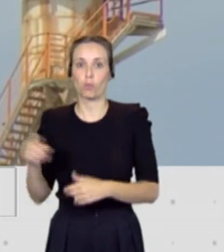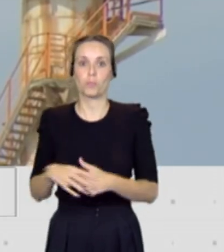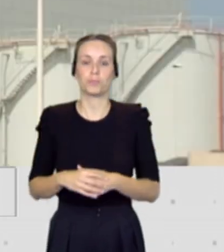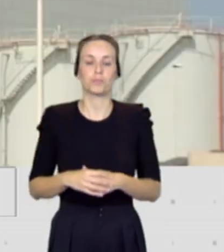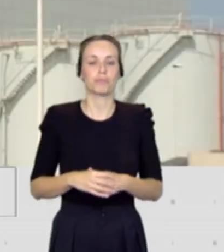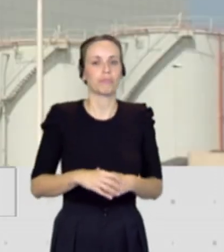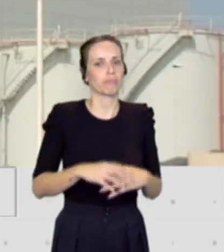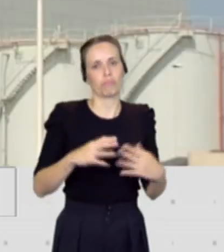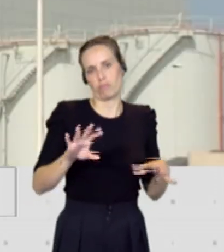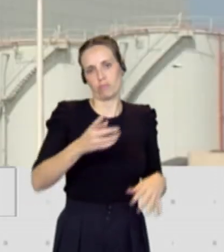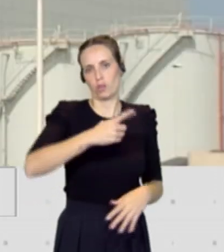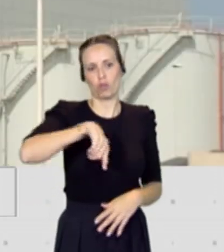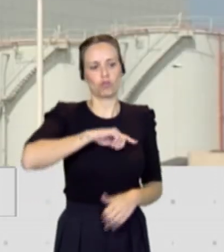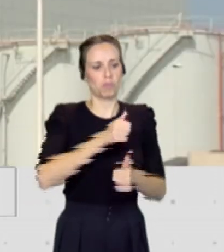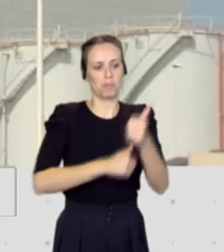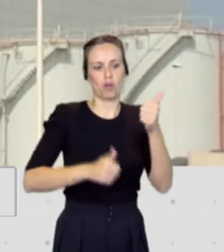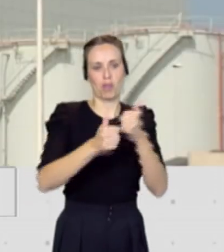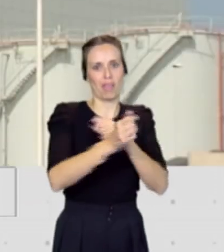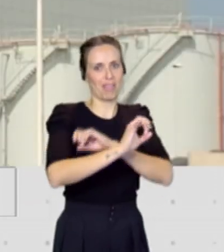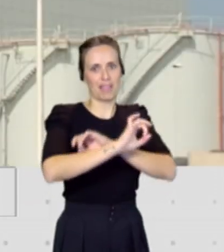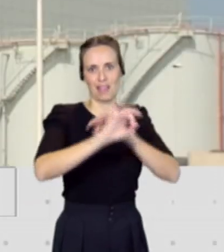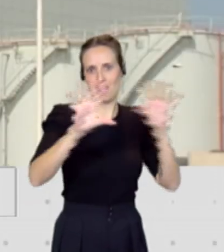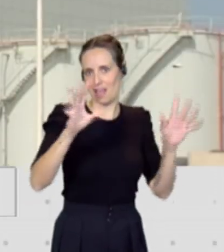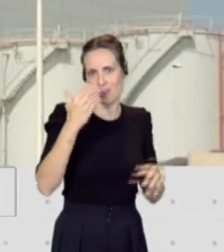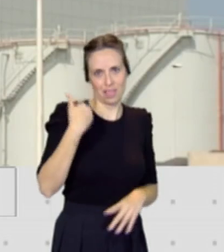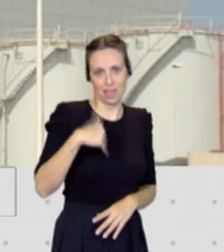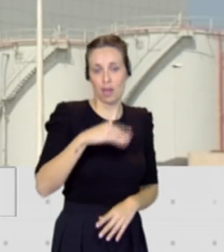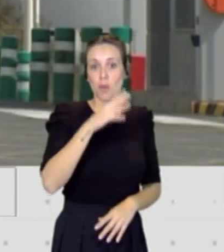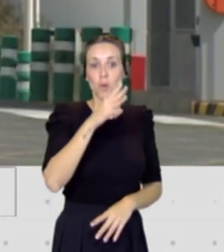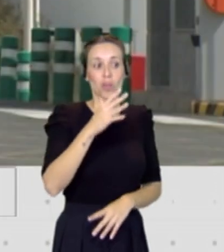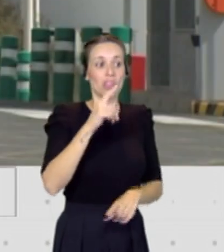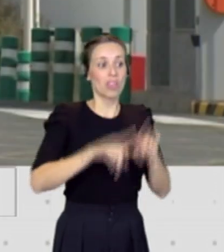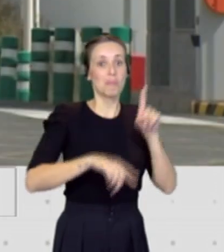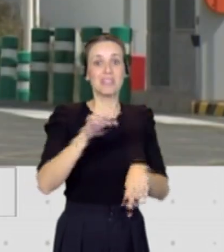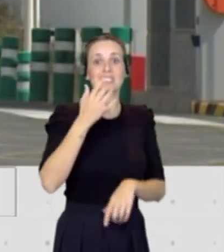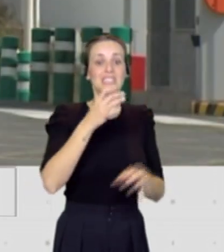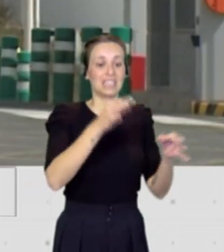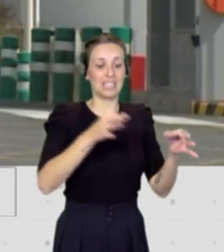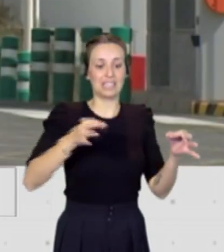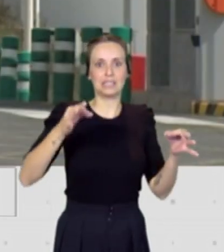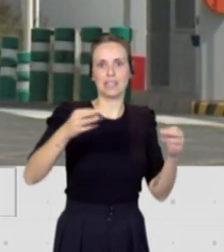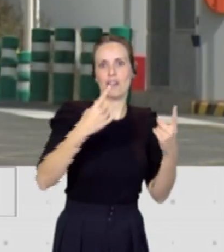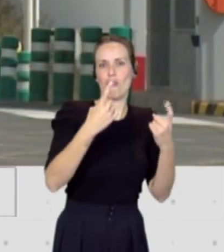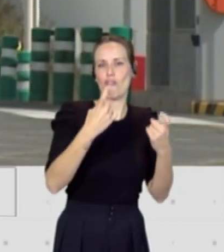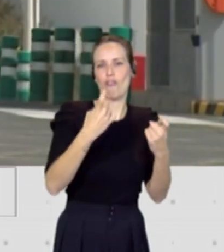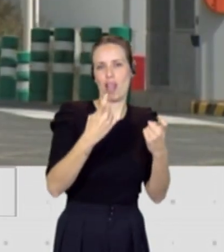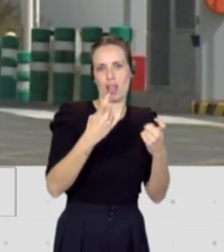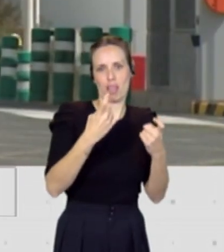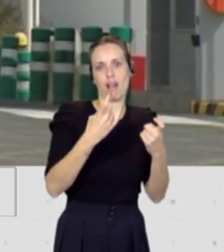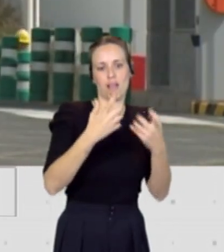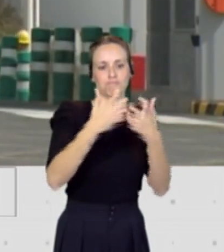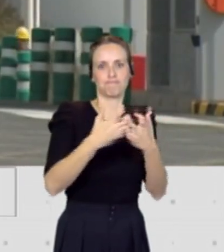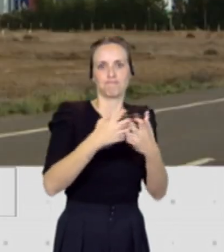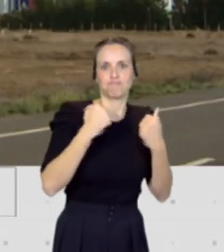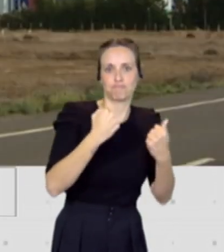Bueno, ya nosotros hemos establecido la prioridad en aquellas islas que tienen un déficit de generación, así lo venía diciendo